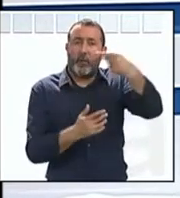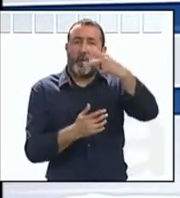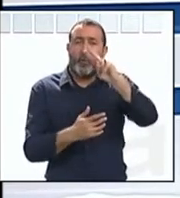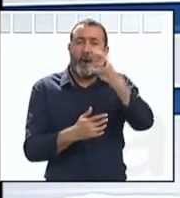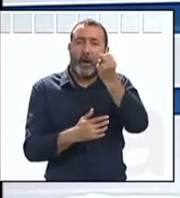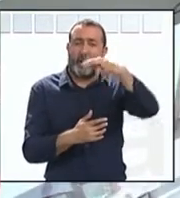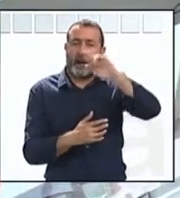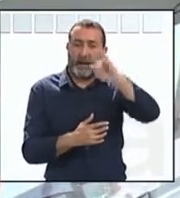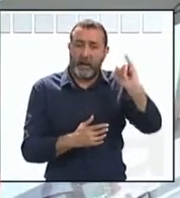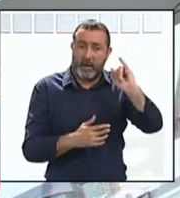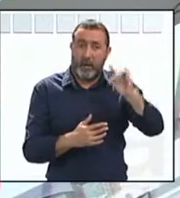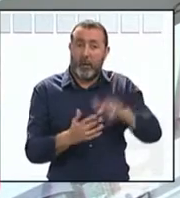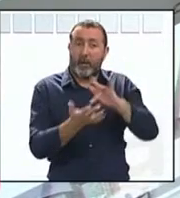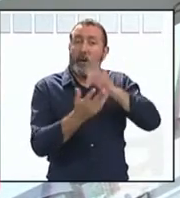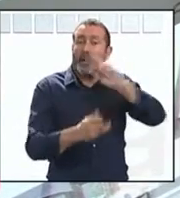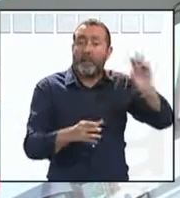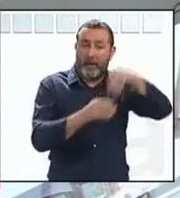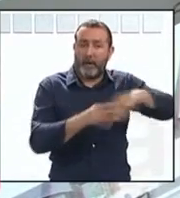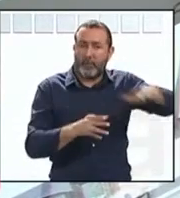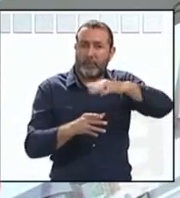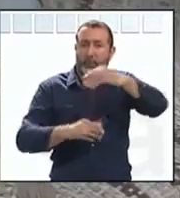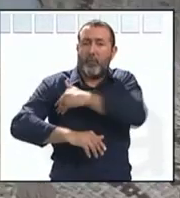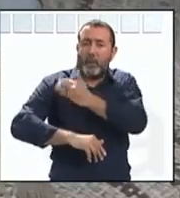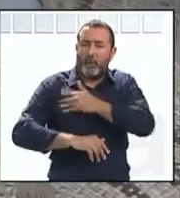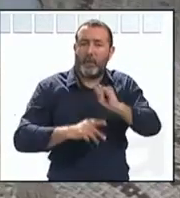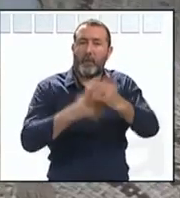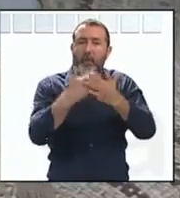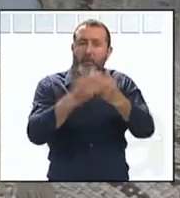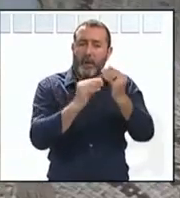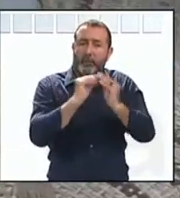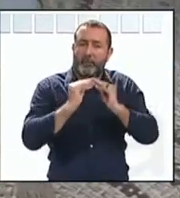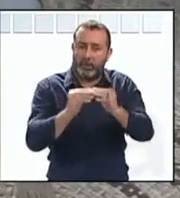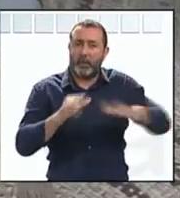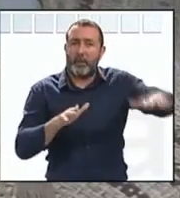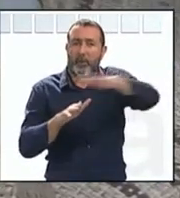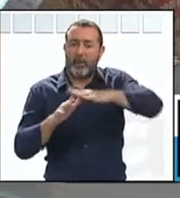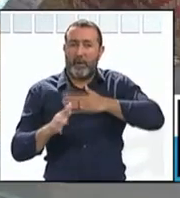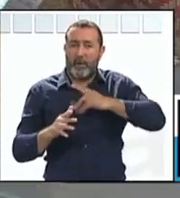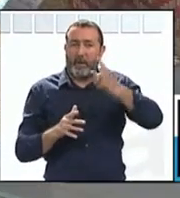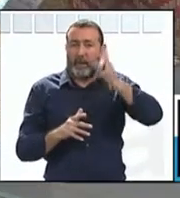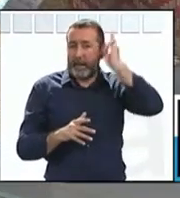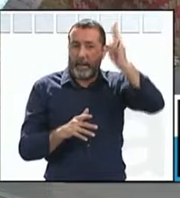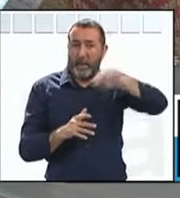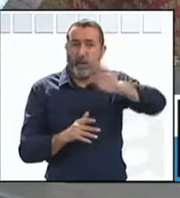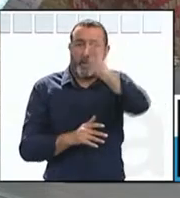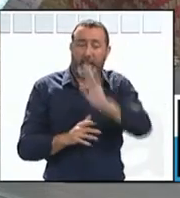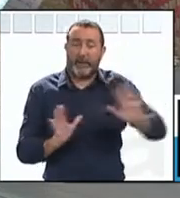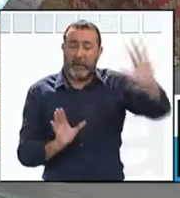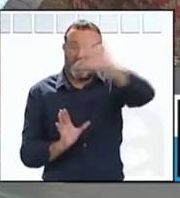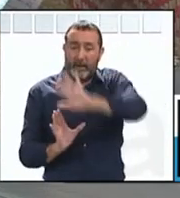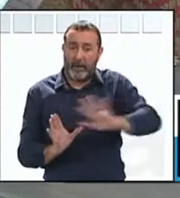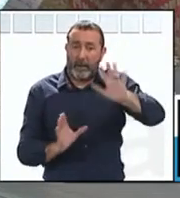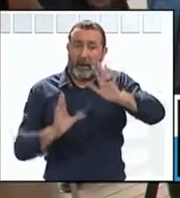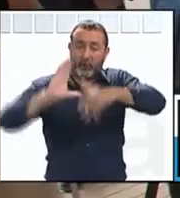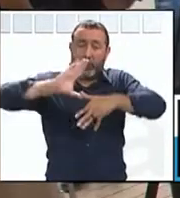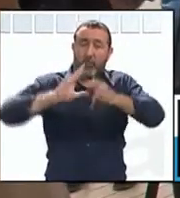Una exposición recoge estos días en el Rectorado numerosos objetos manufacturados por comunidades indígenas. Esta muestra refleja